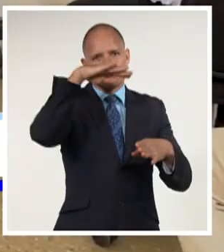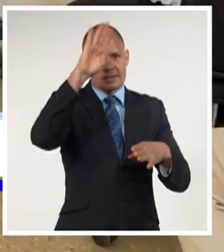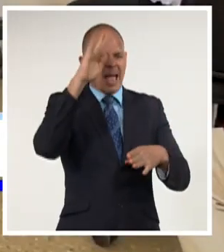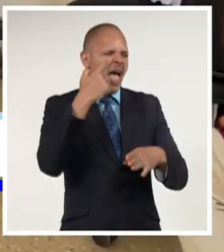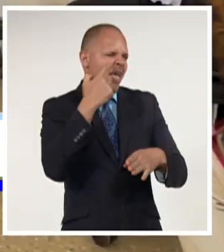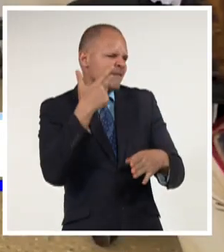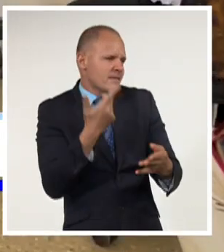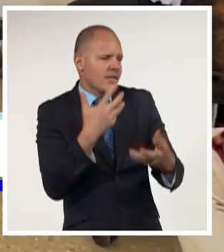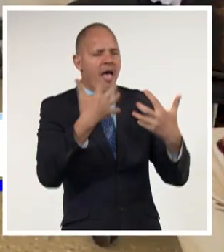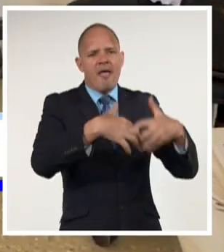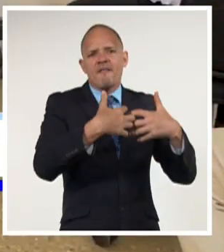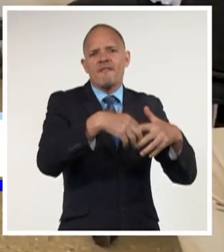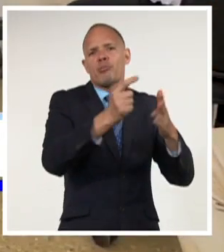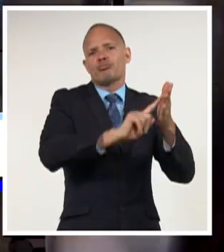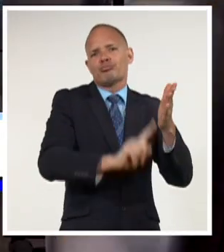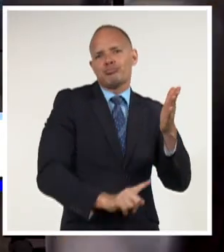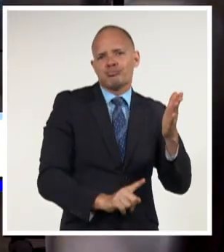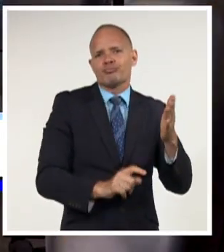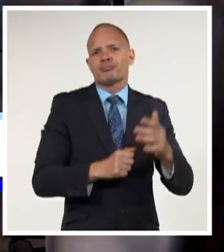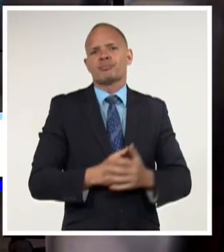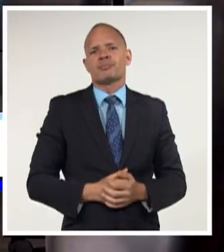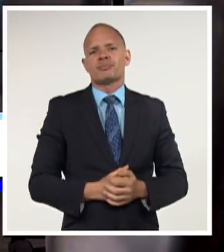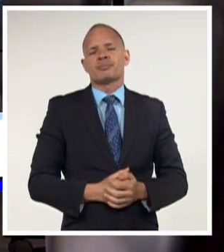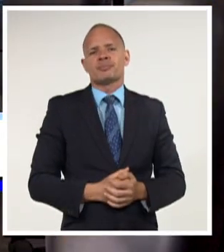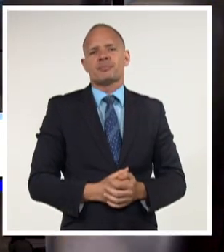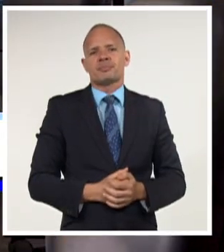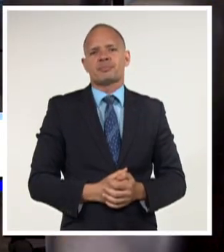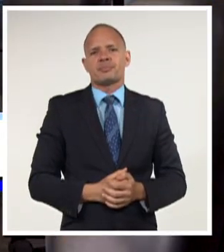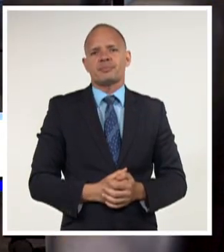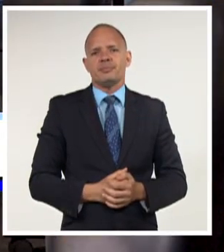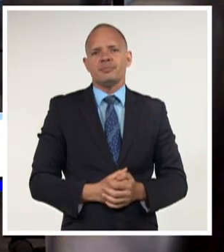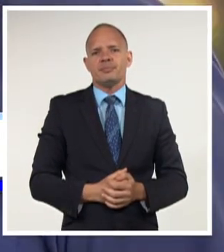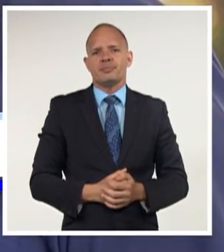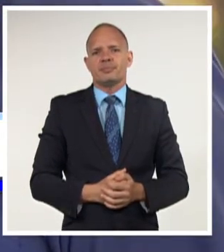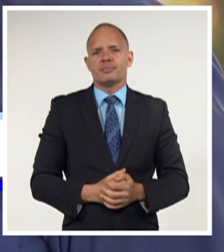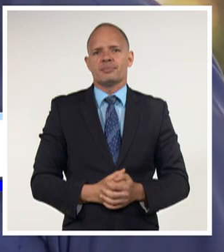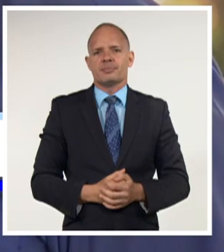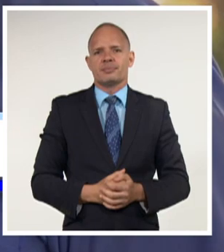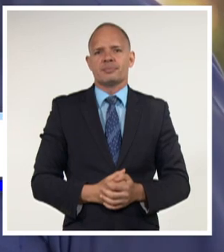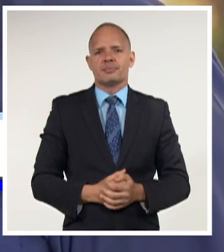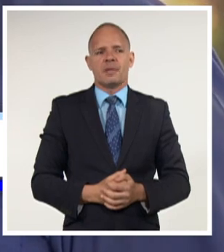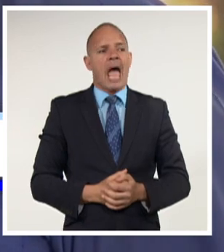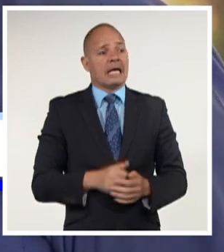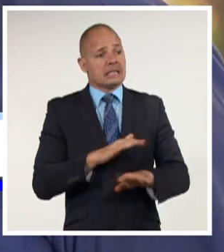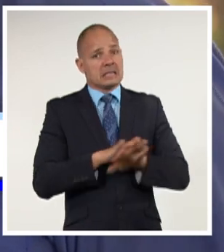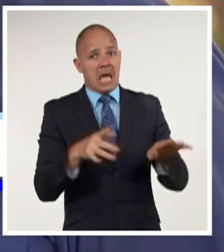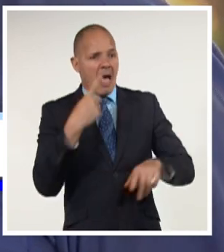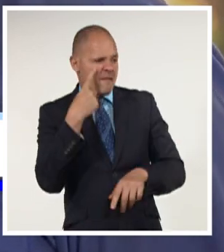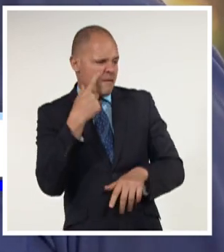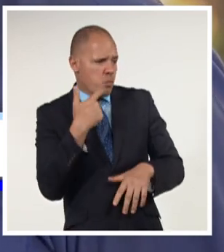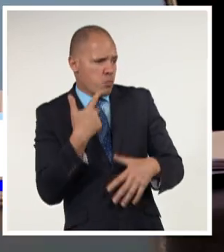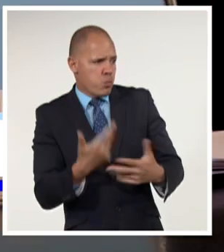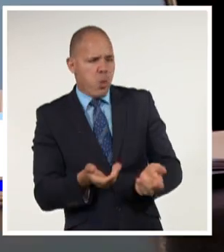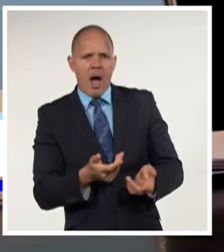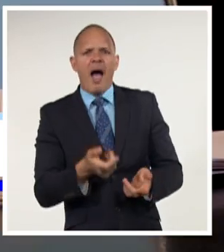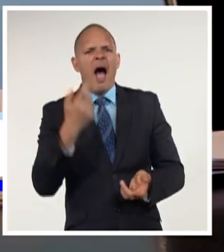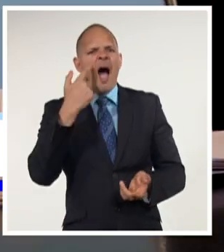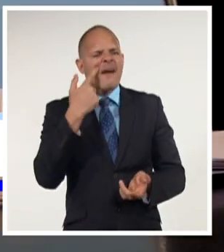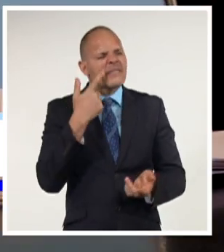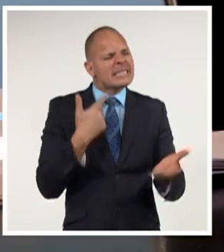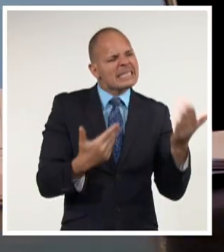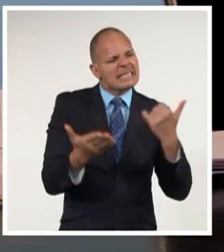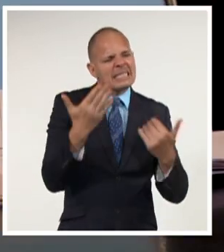visitó la central termoeléctrica Antonio Maceo Rente de Santiago de Cuba. Allí conoció sobre la situación de la planta